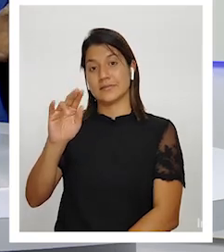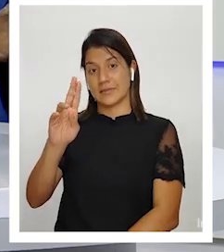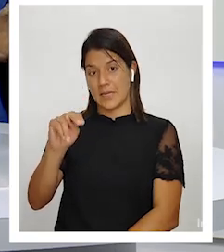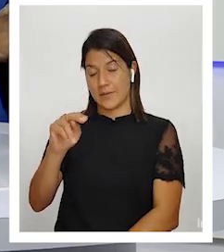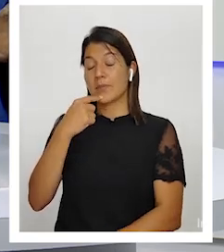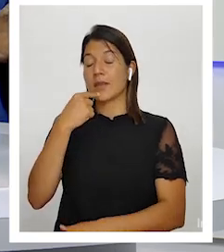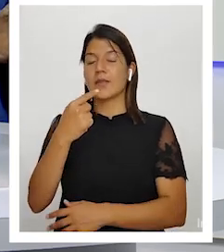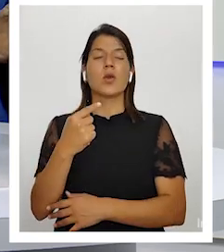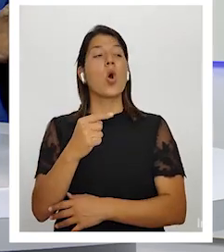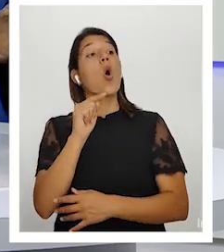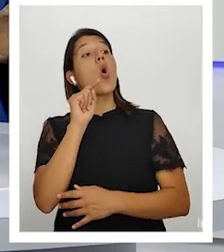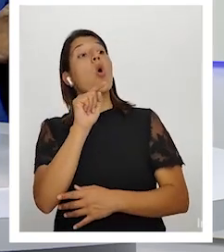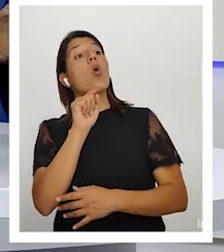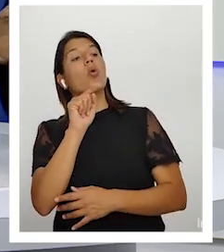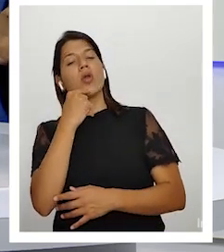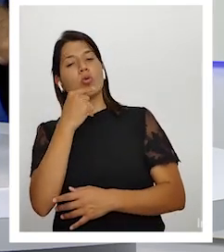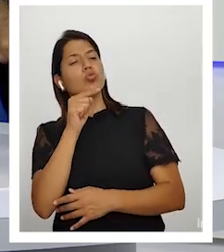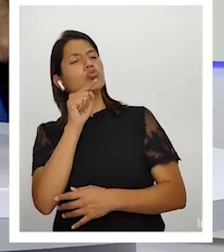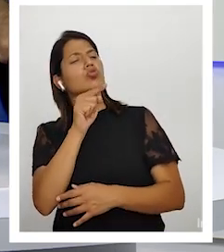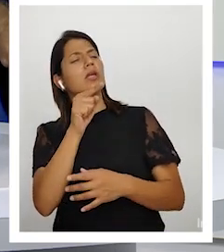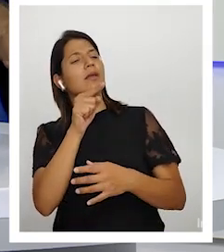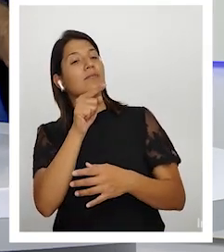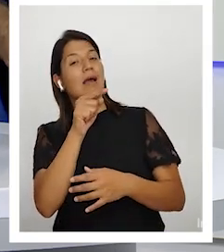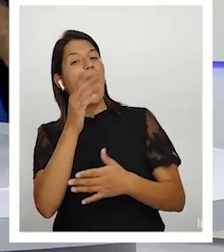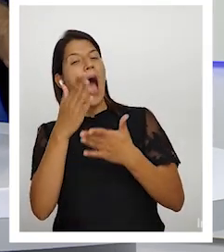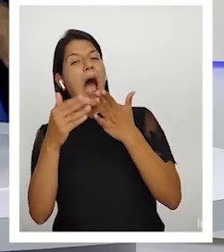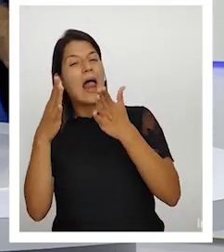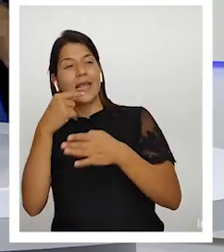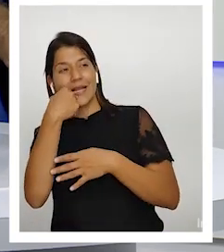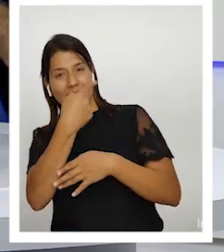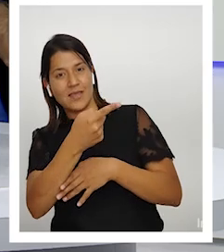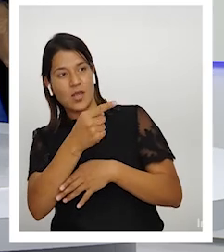un gran inventor le decían